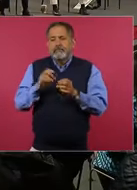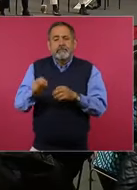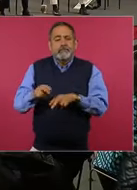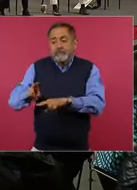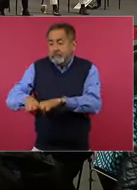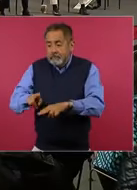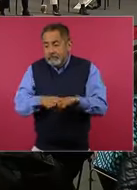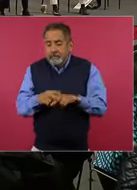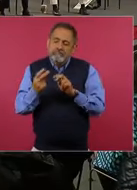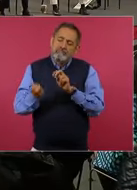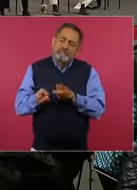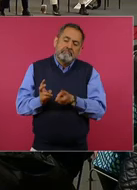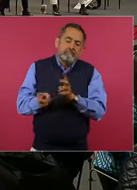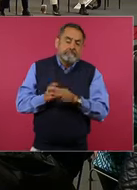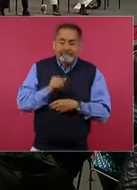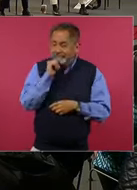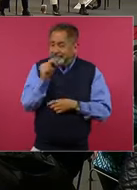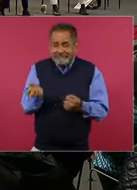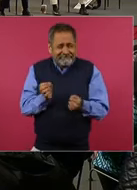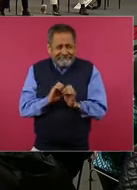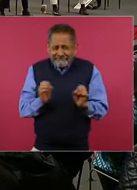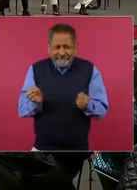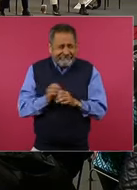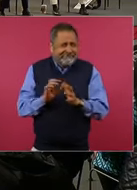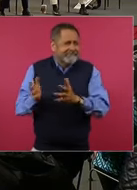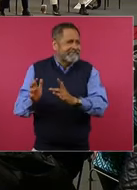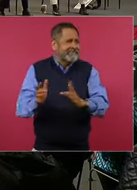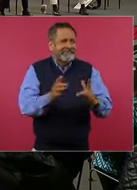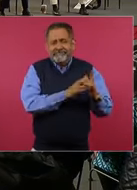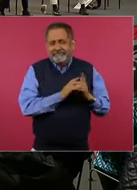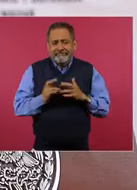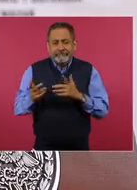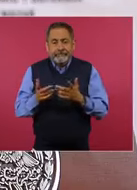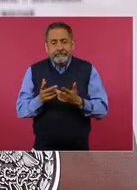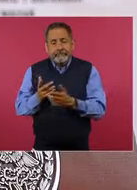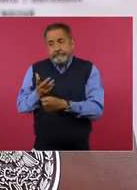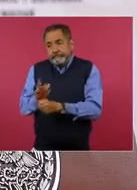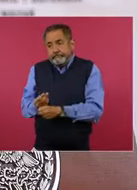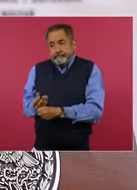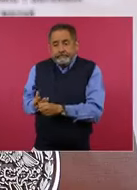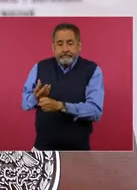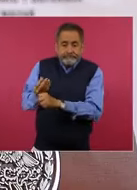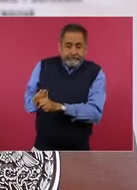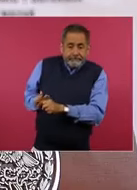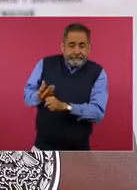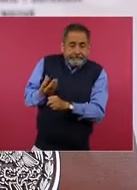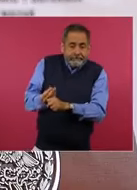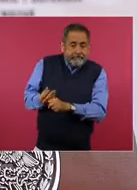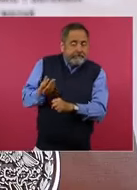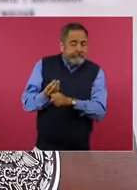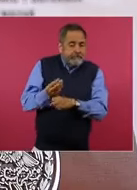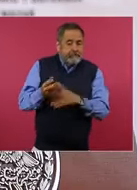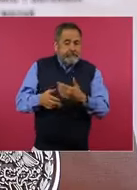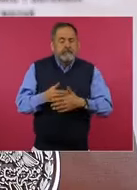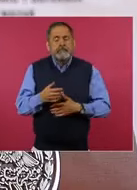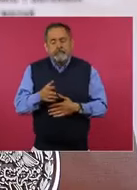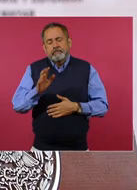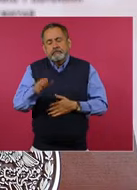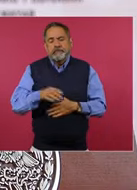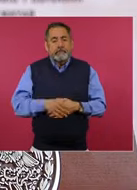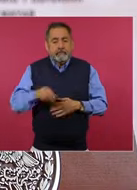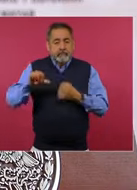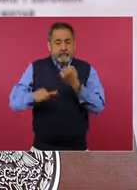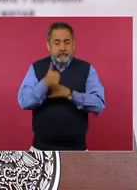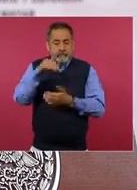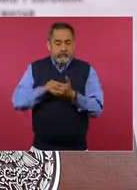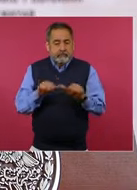escritorios donde se realizan los interrogatorios en las consultas. Queremos informar que de las 11